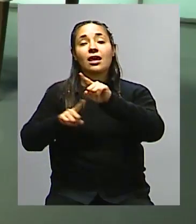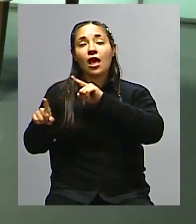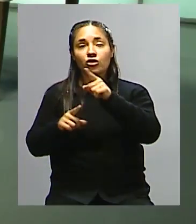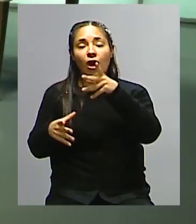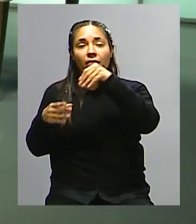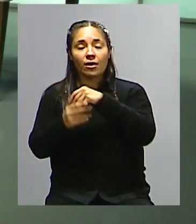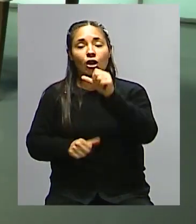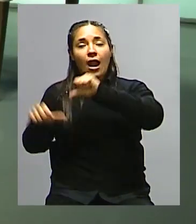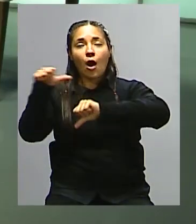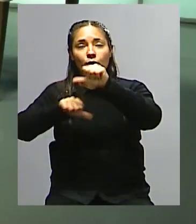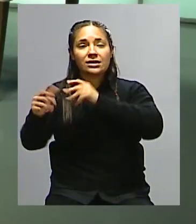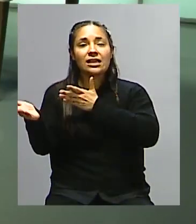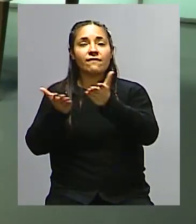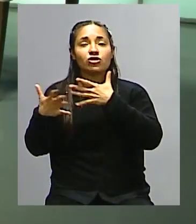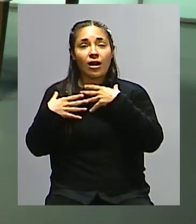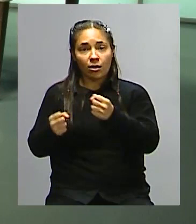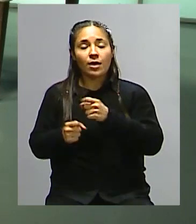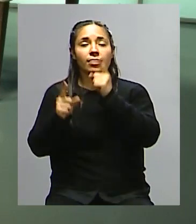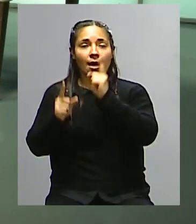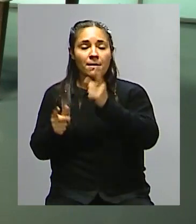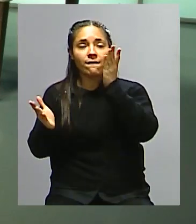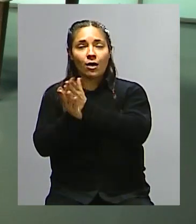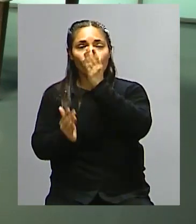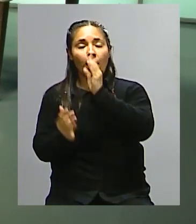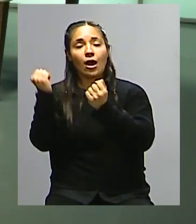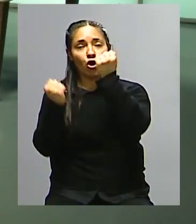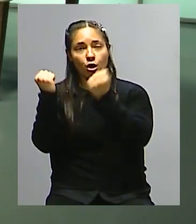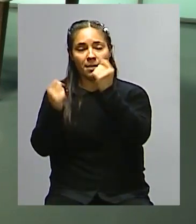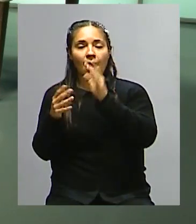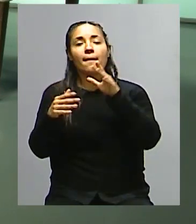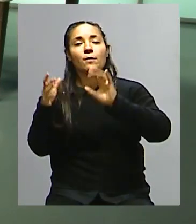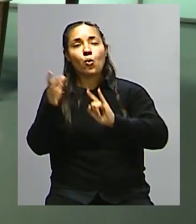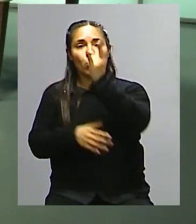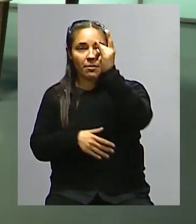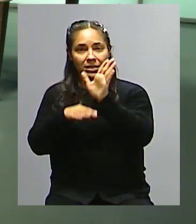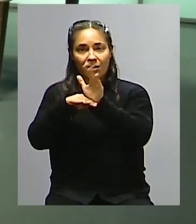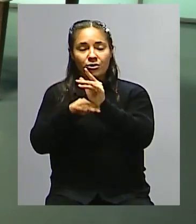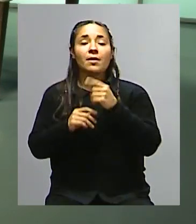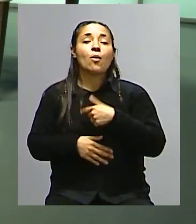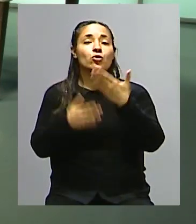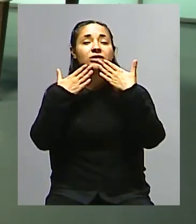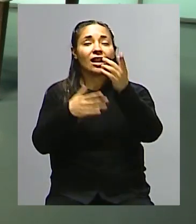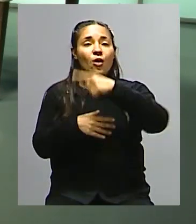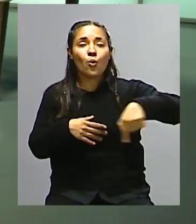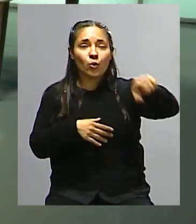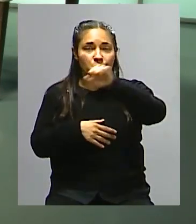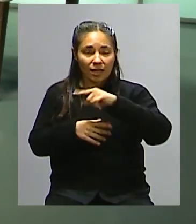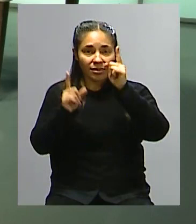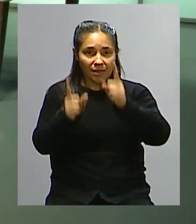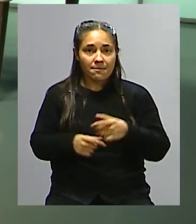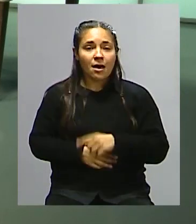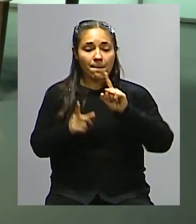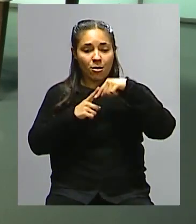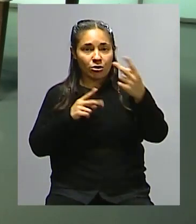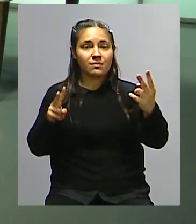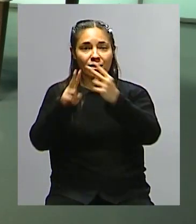de Salud de la Facultad de Ciencias Económicas, también de la Universidad Nacional de Cuyo, docente e investigador. A ustedes que han estado ahí del otro lado, muchísimas gracias. Y será hasta